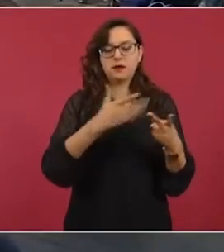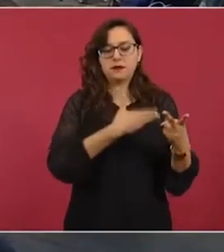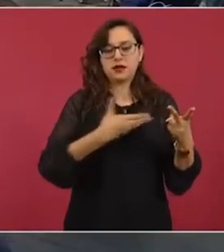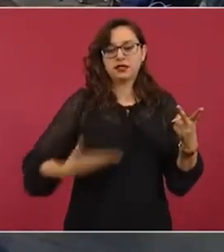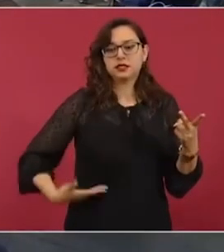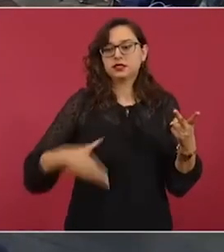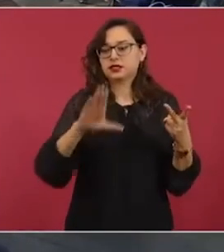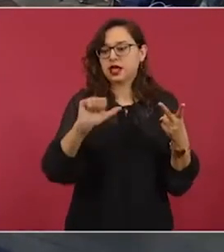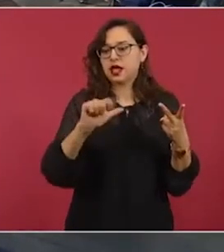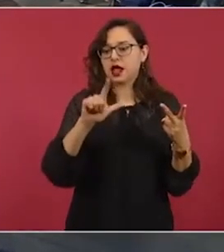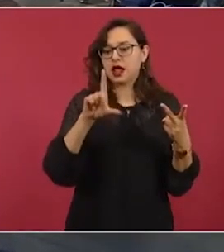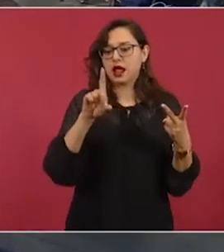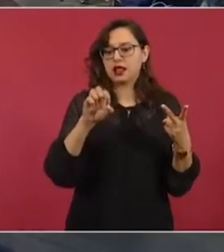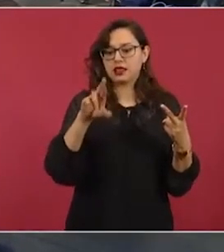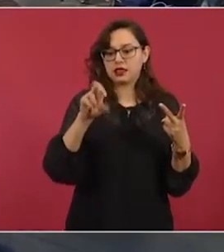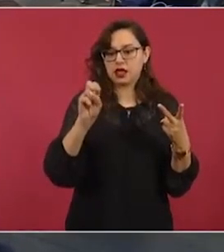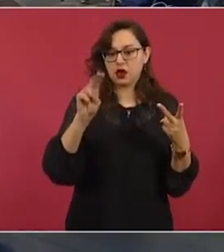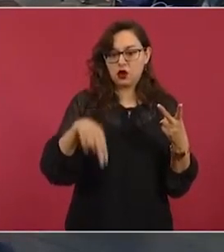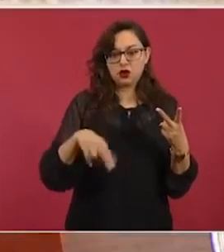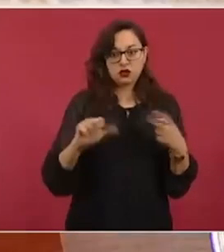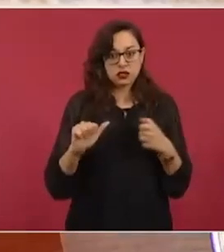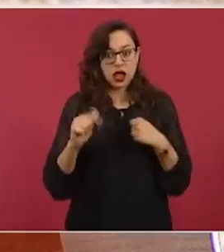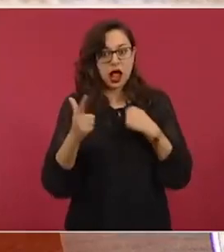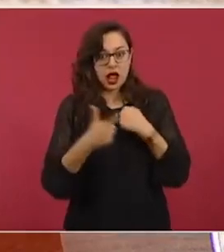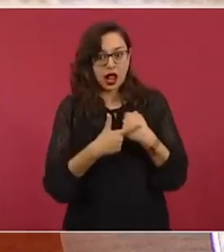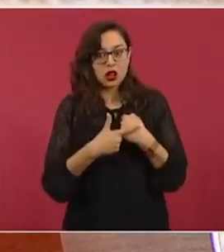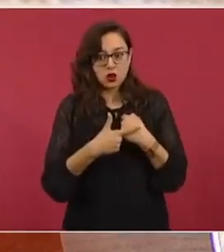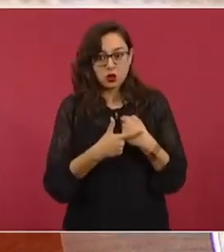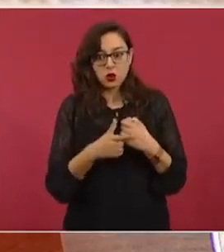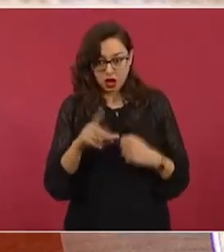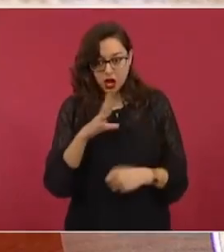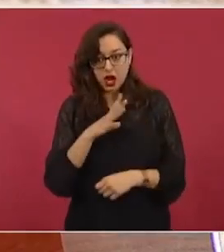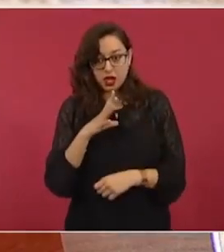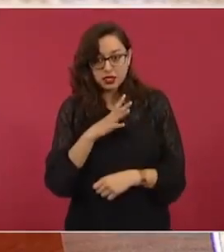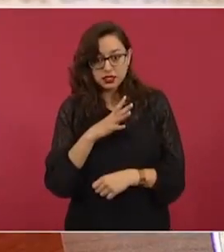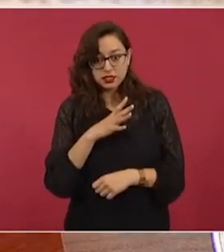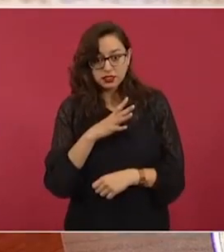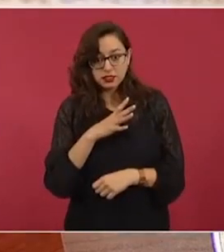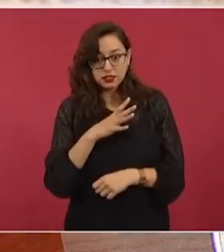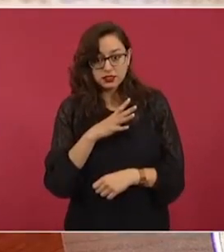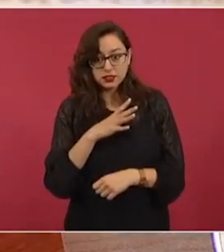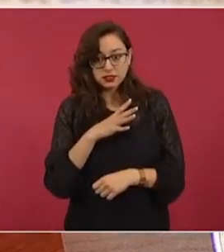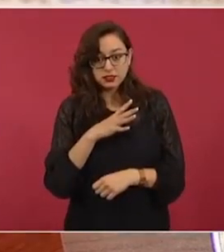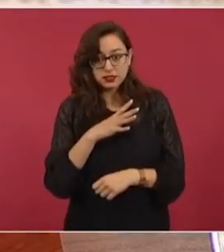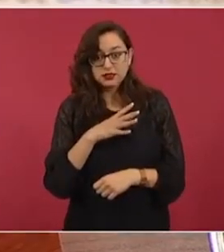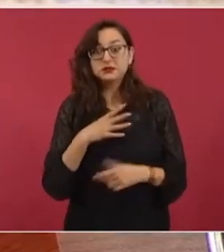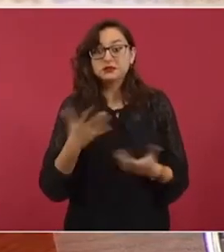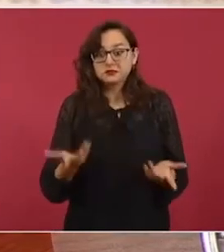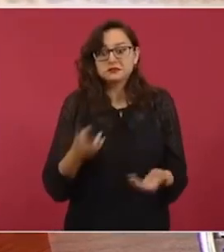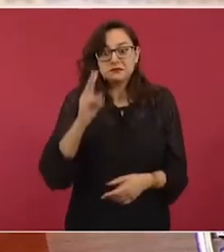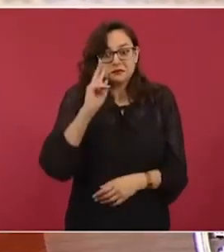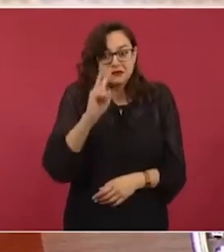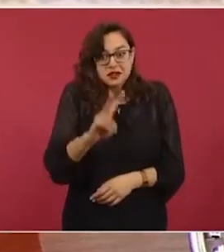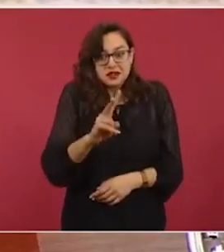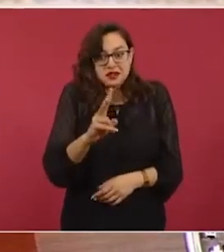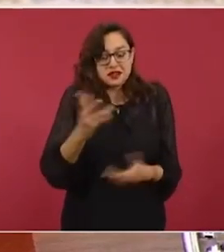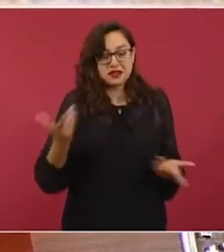No hay, ¿verdad?, ¿sí hay? Pues es eso,